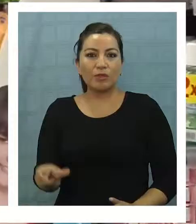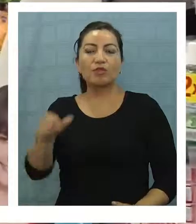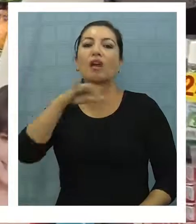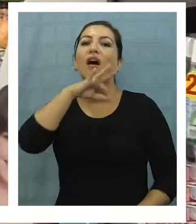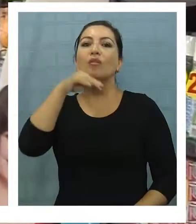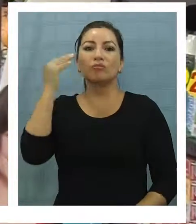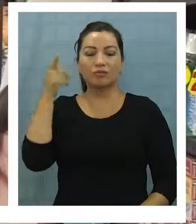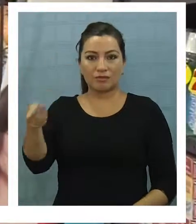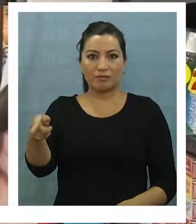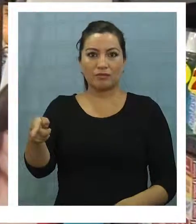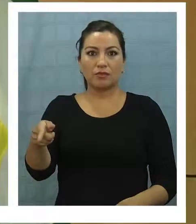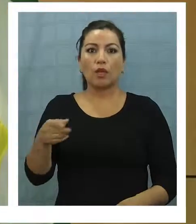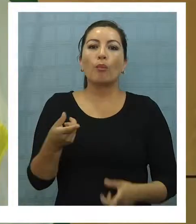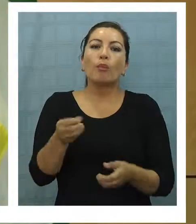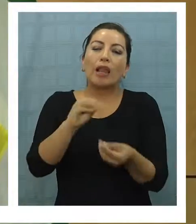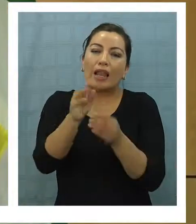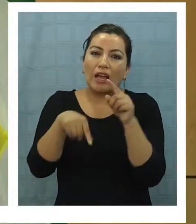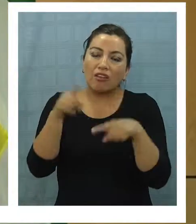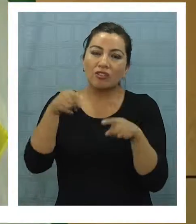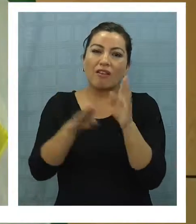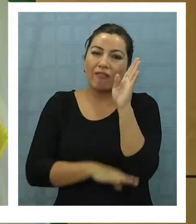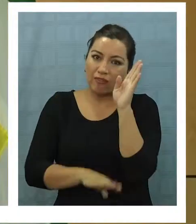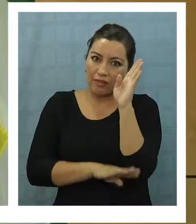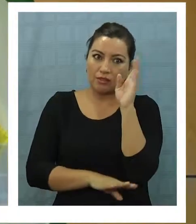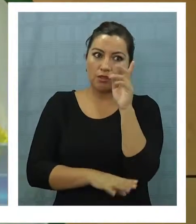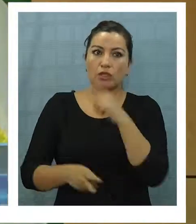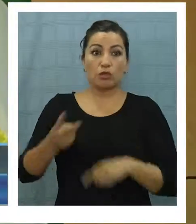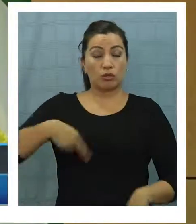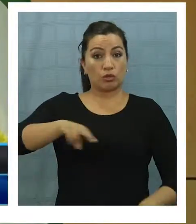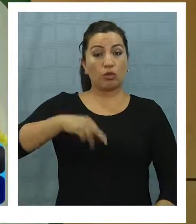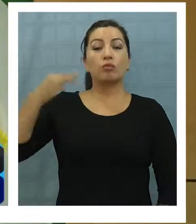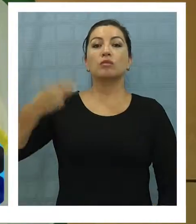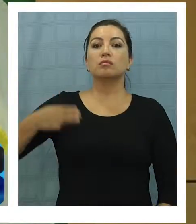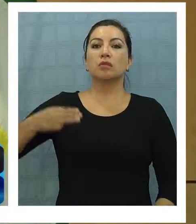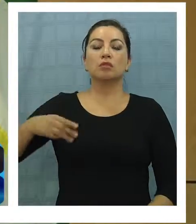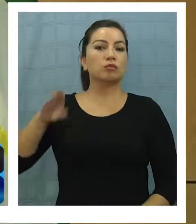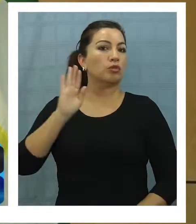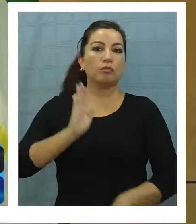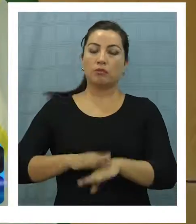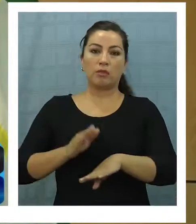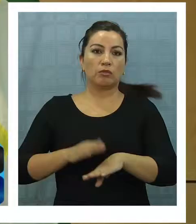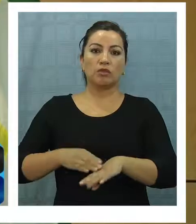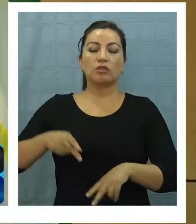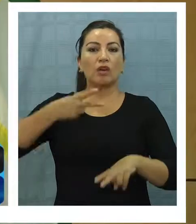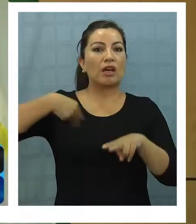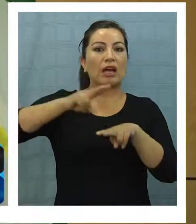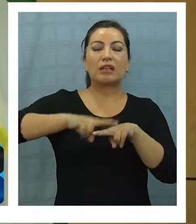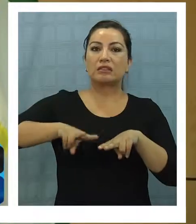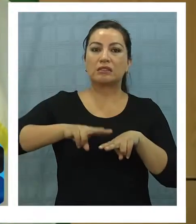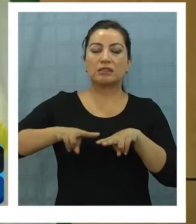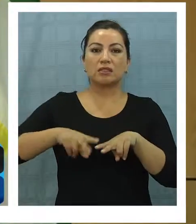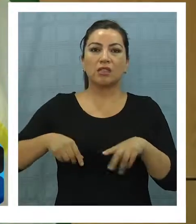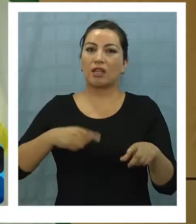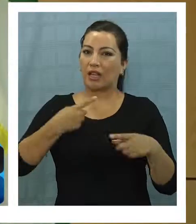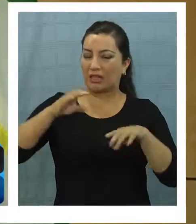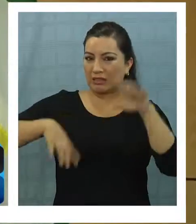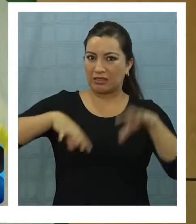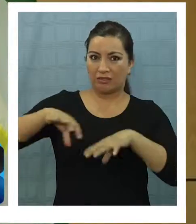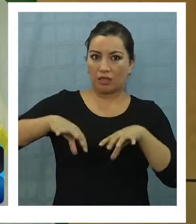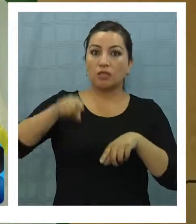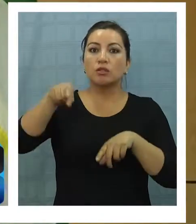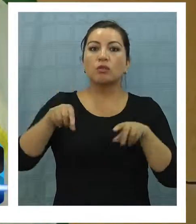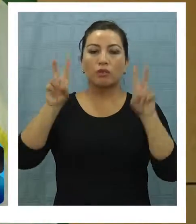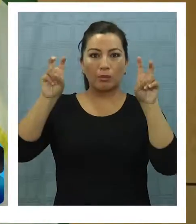productos serán los básicos. Nosotros como municipalidad no estamos autorizados a realizar actividades empresariales ni tener fines de lucro, por lo tanto esto es un tema